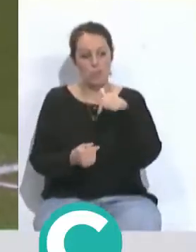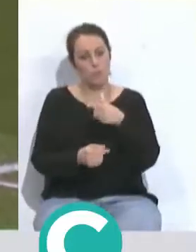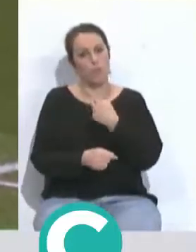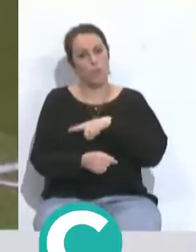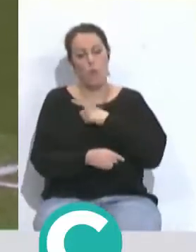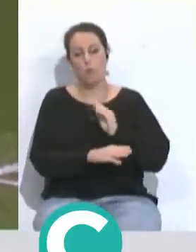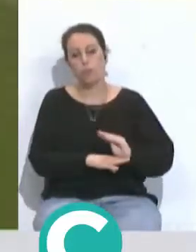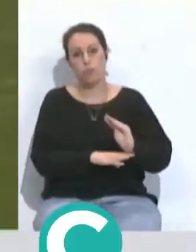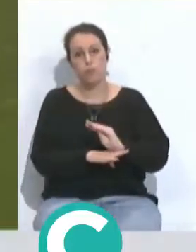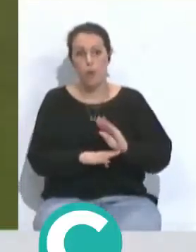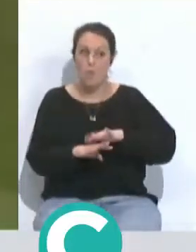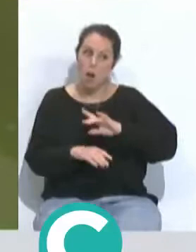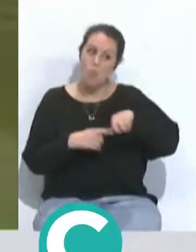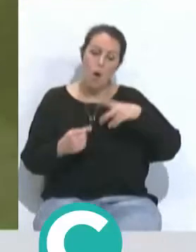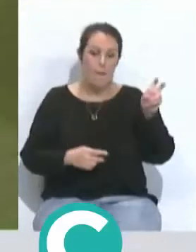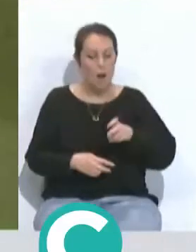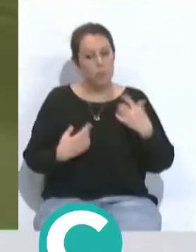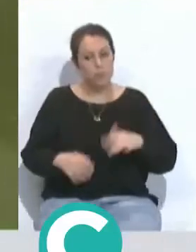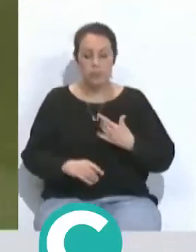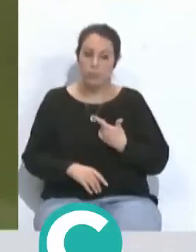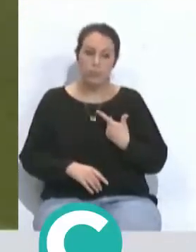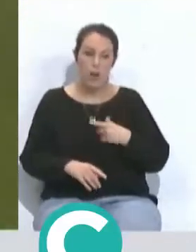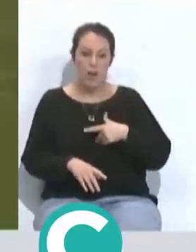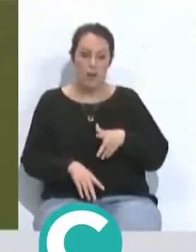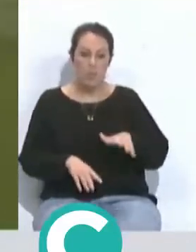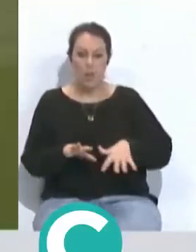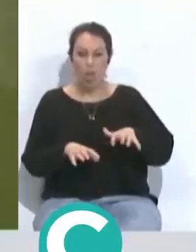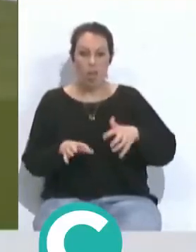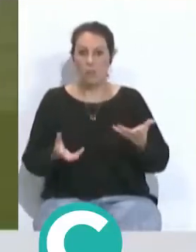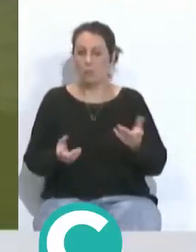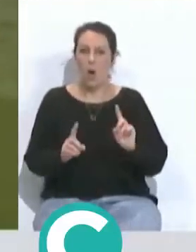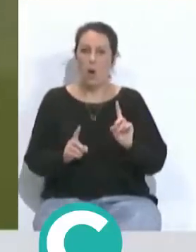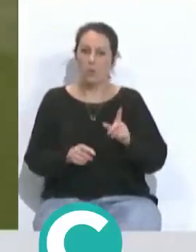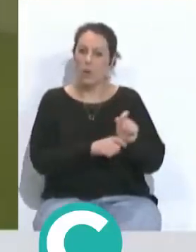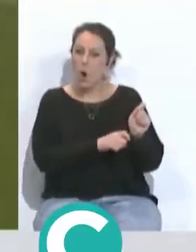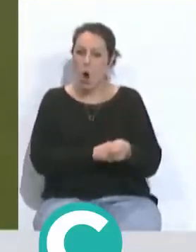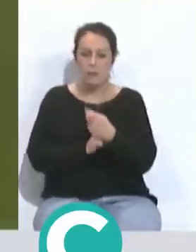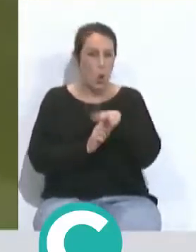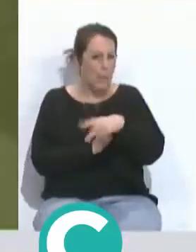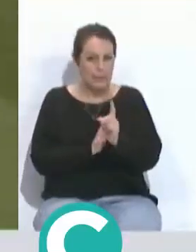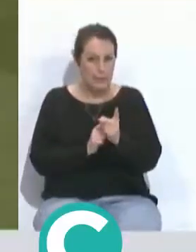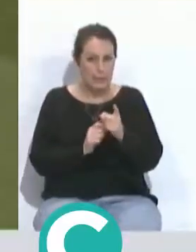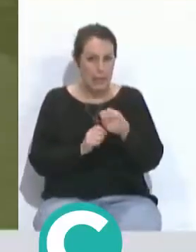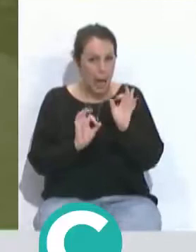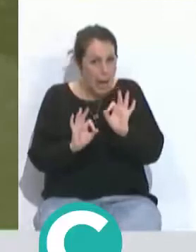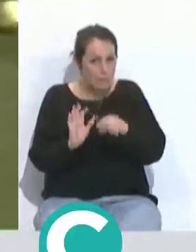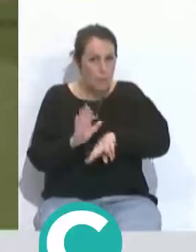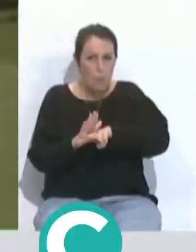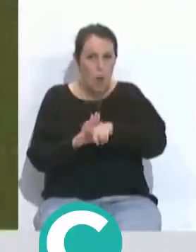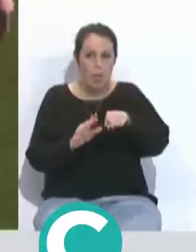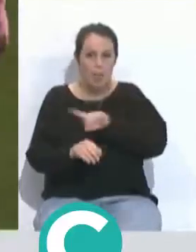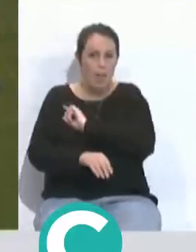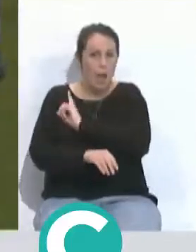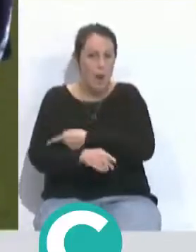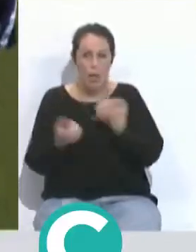cuidándolos muchísimo para que después vengan y, claro, pero esto no es un campo de golf. Esto es un campo de fútbol, donde se practica un